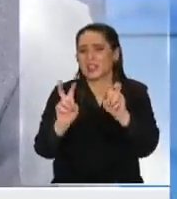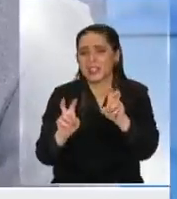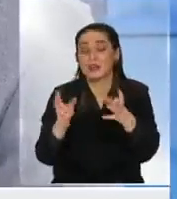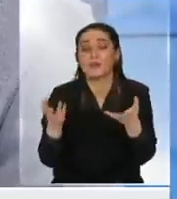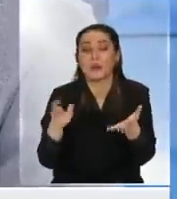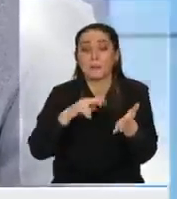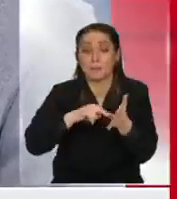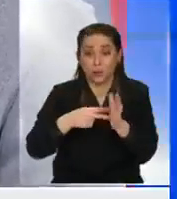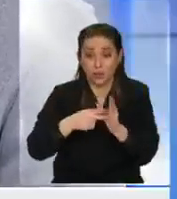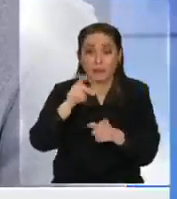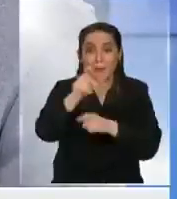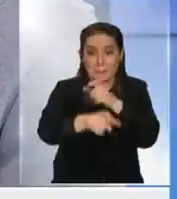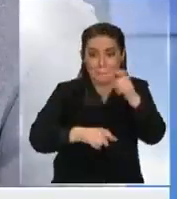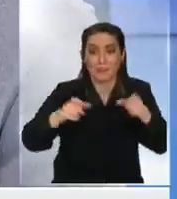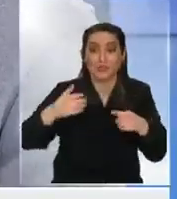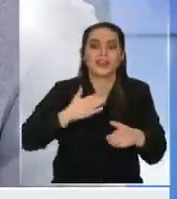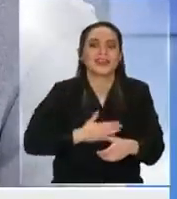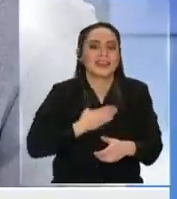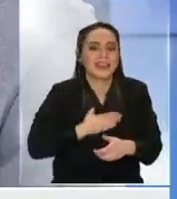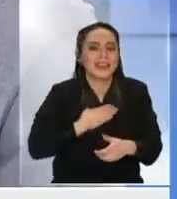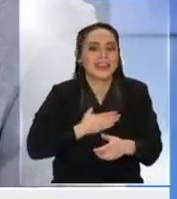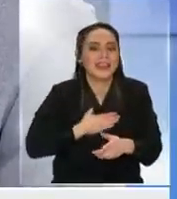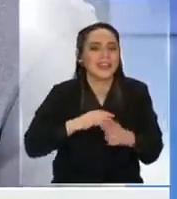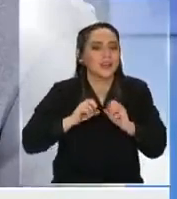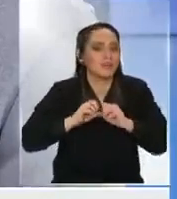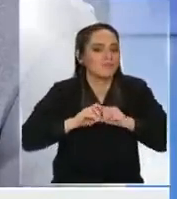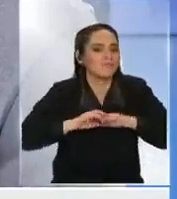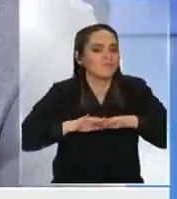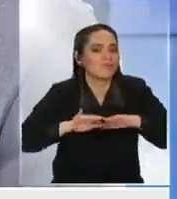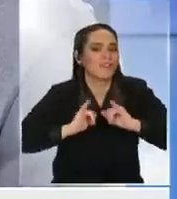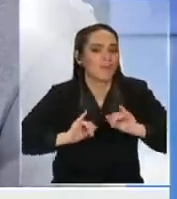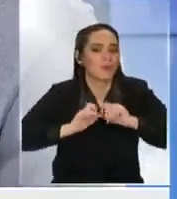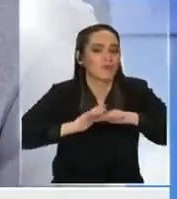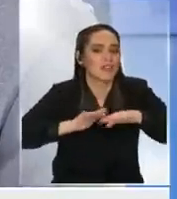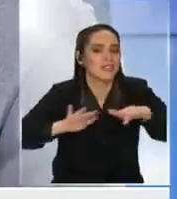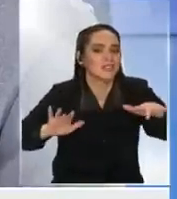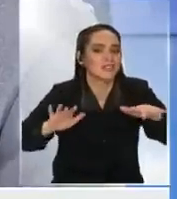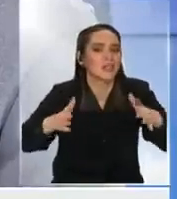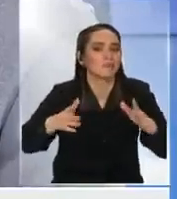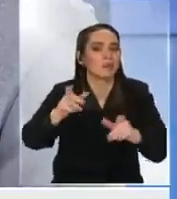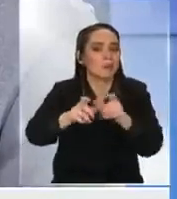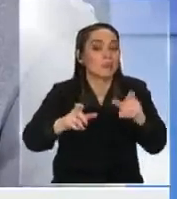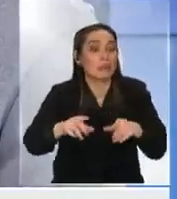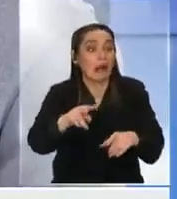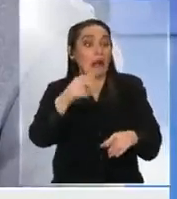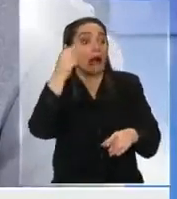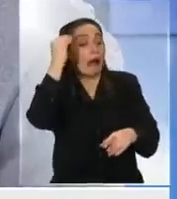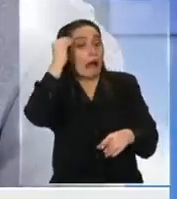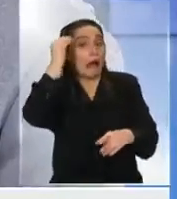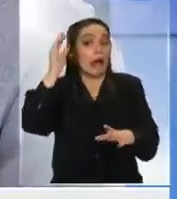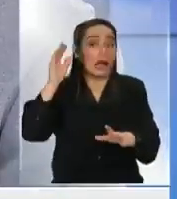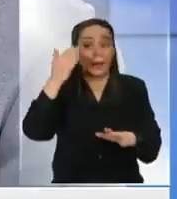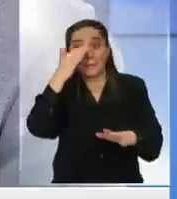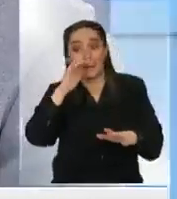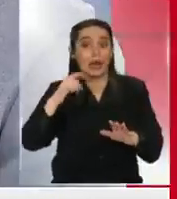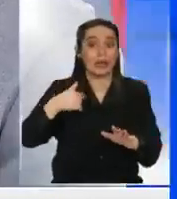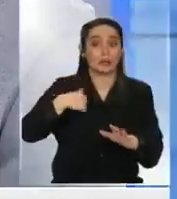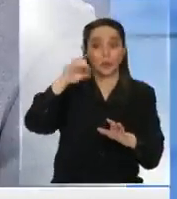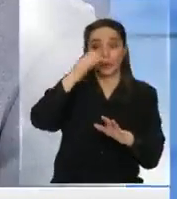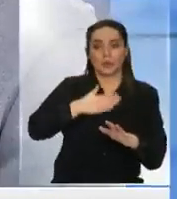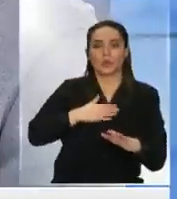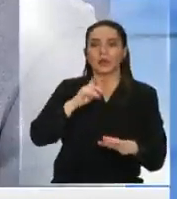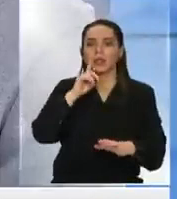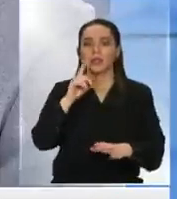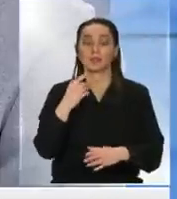este es tema para los que lo intentaron instalar ¿quién lo quiso instalar? bueno ahí habría que preguntarle al